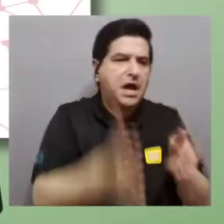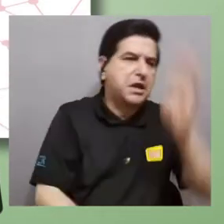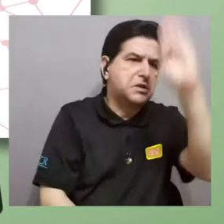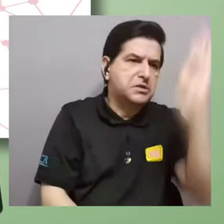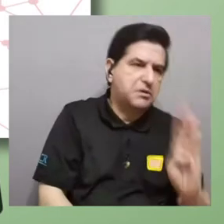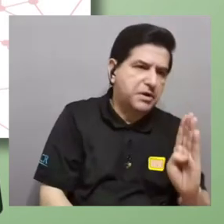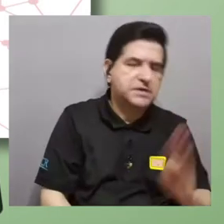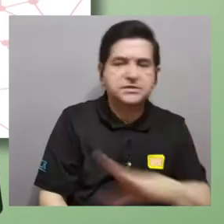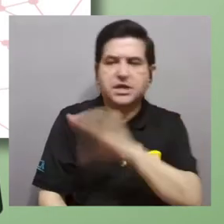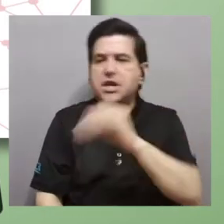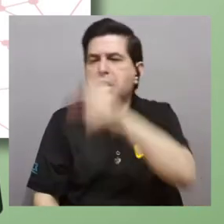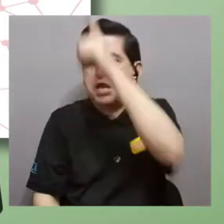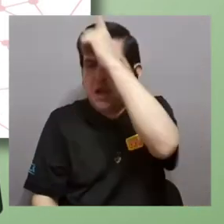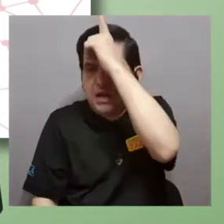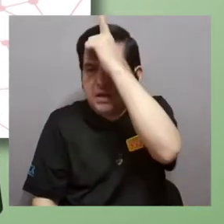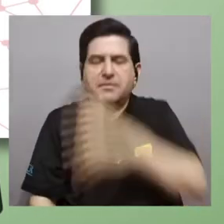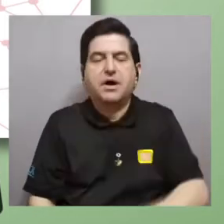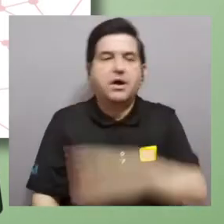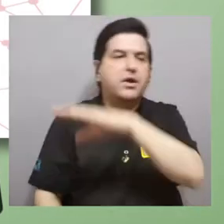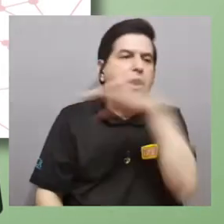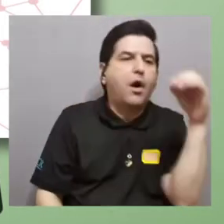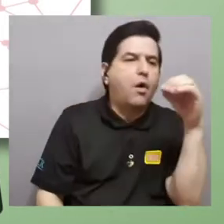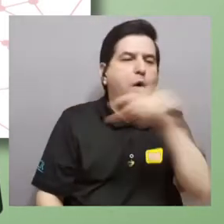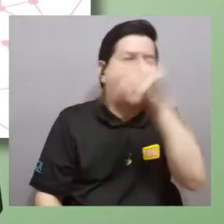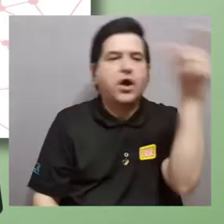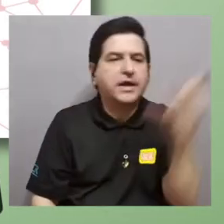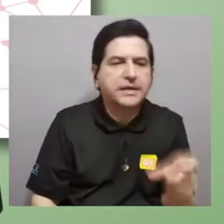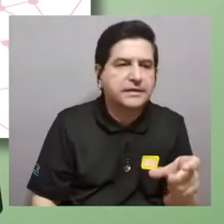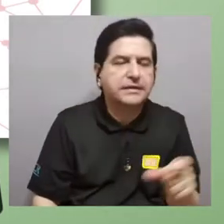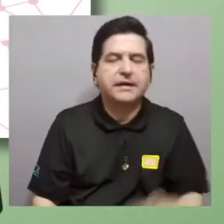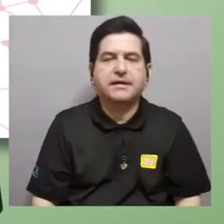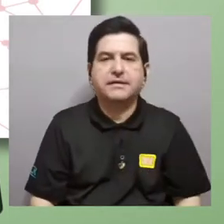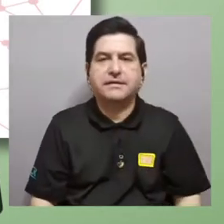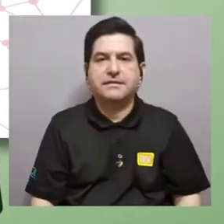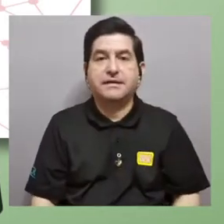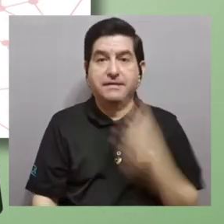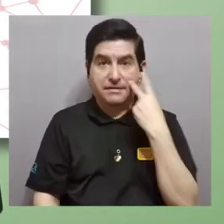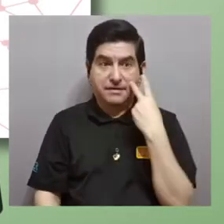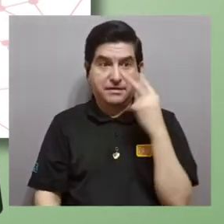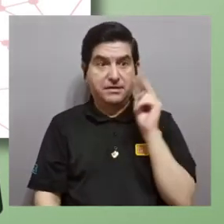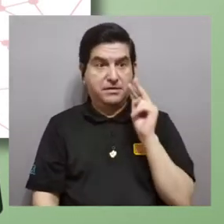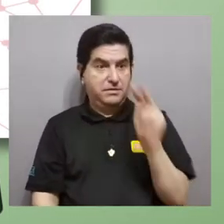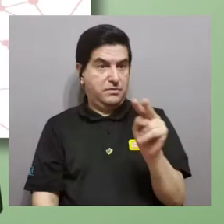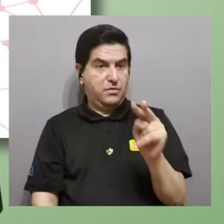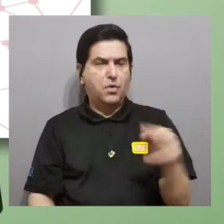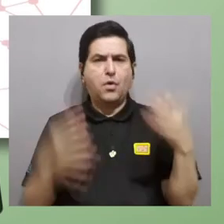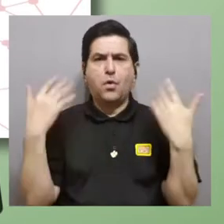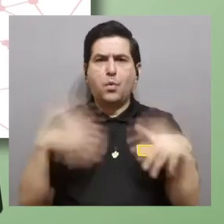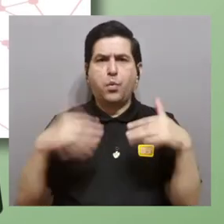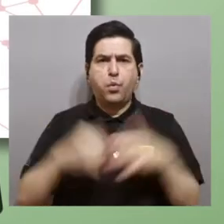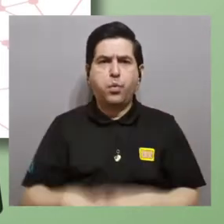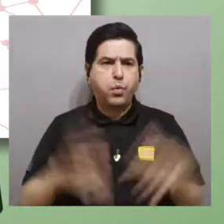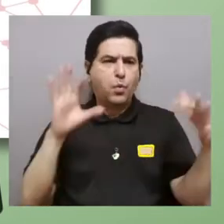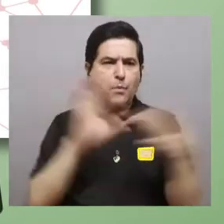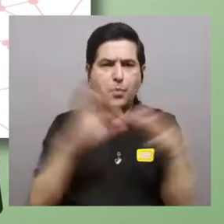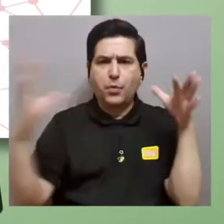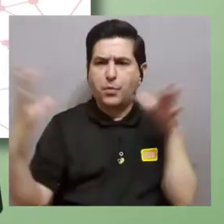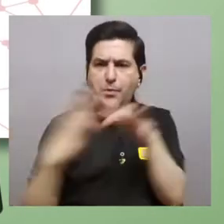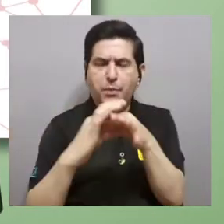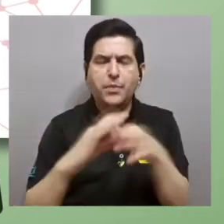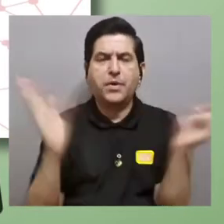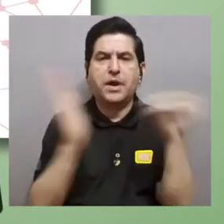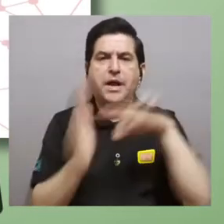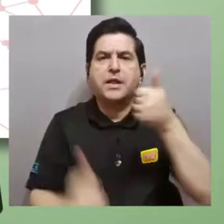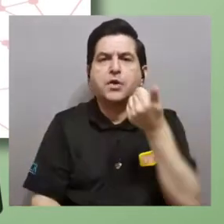un investigador en Brasil con uno de Alemania o uno de Italia. Y podemos ver la gran conectividad,